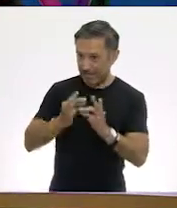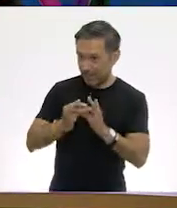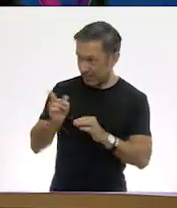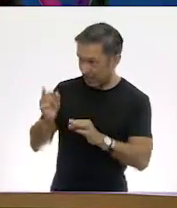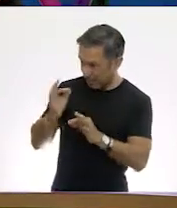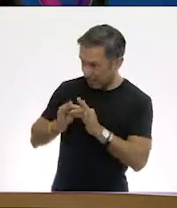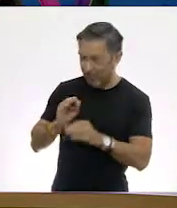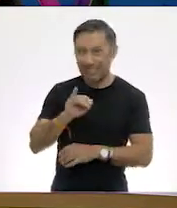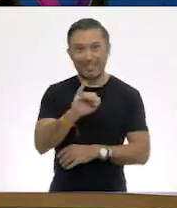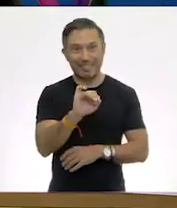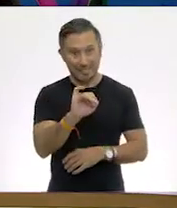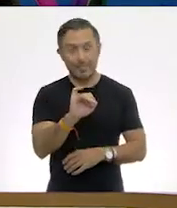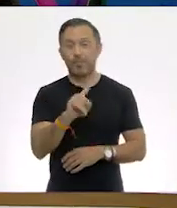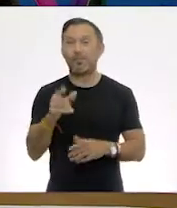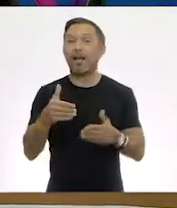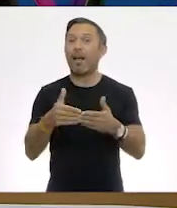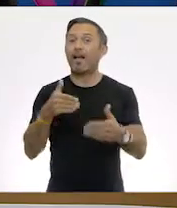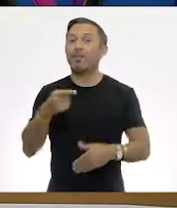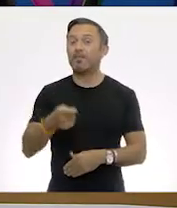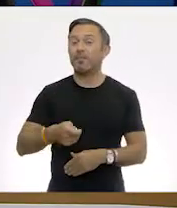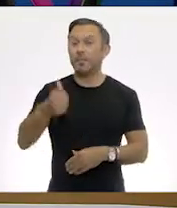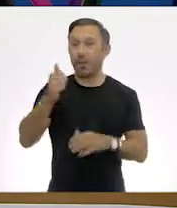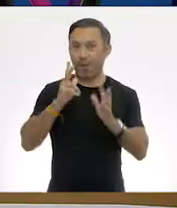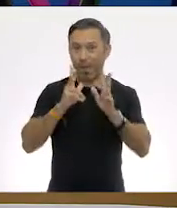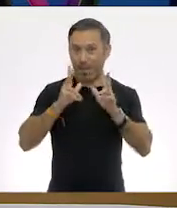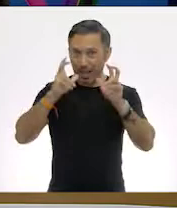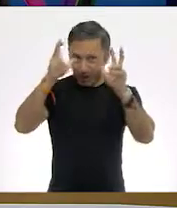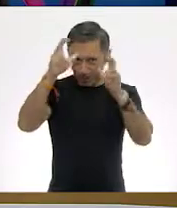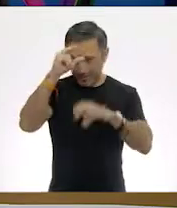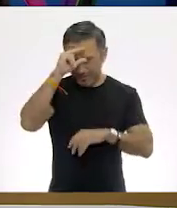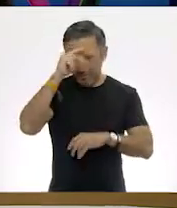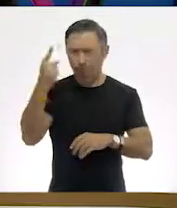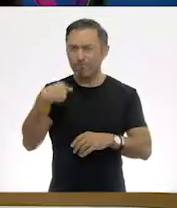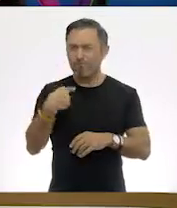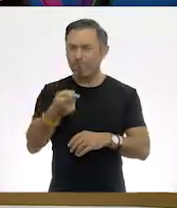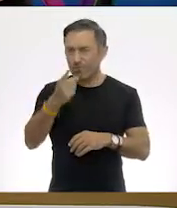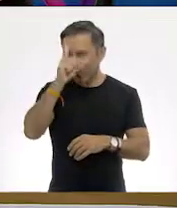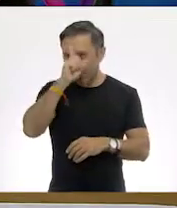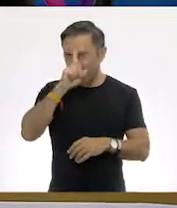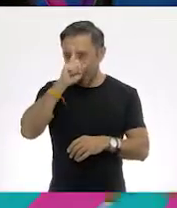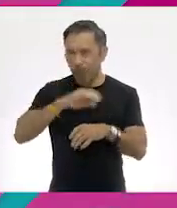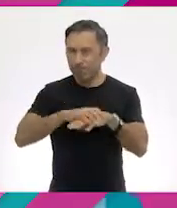bien. Bueno, vamos antes a Conajolisto para que nos dé un consejo.